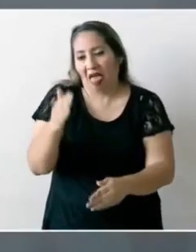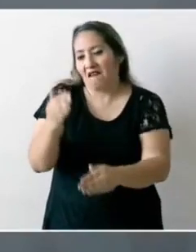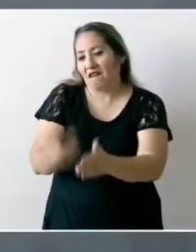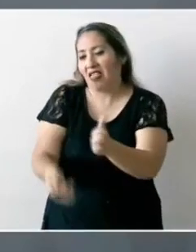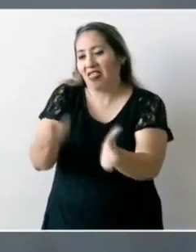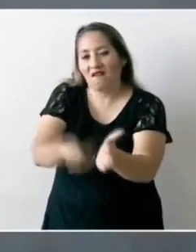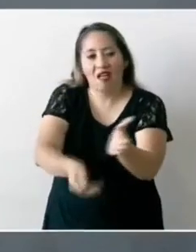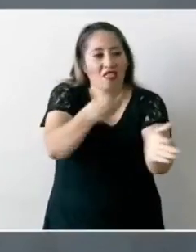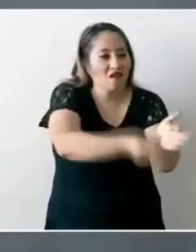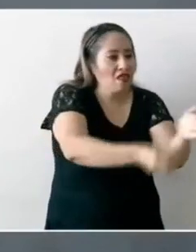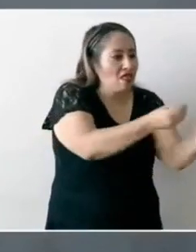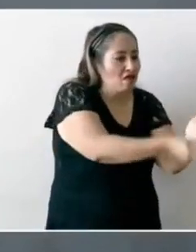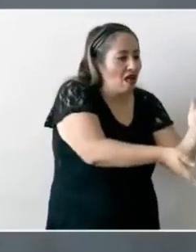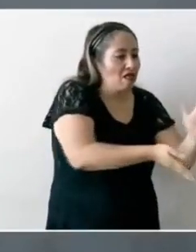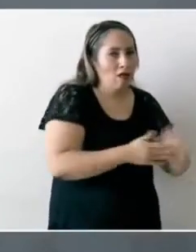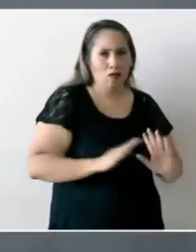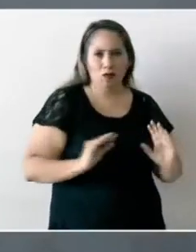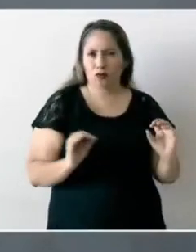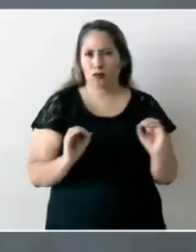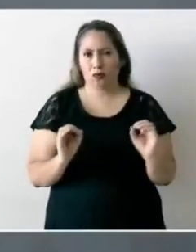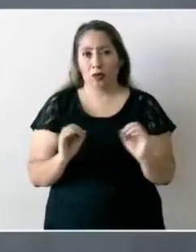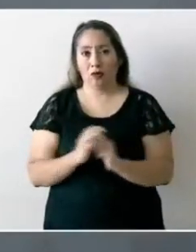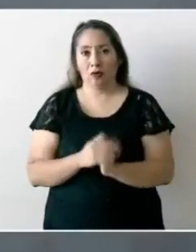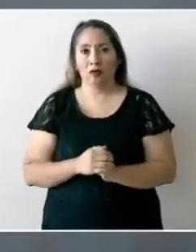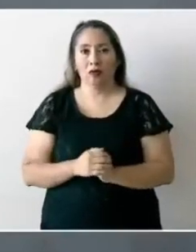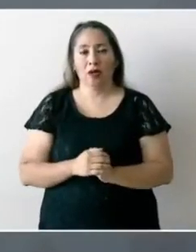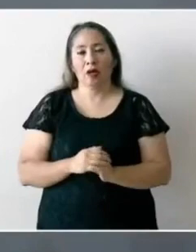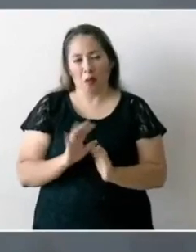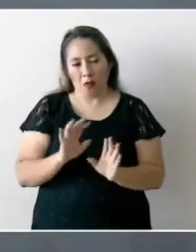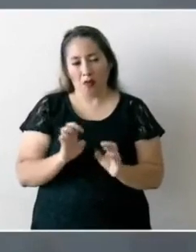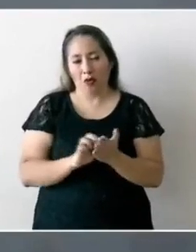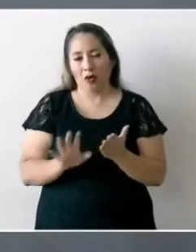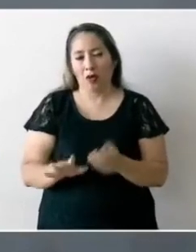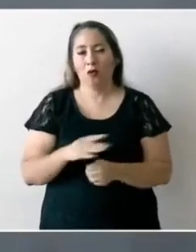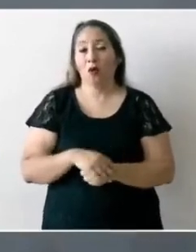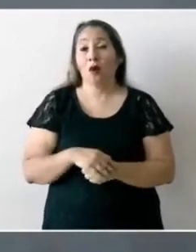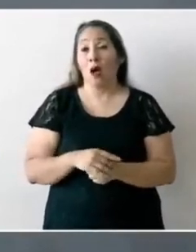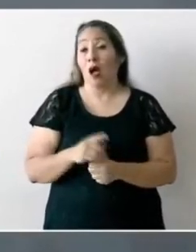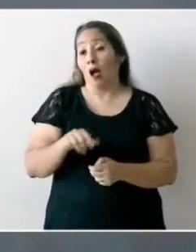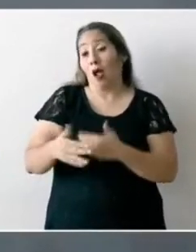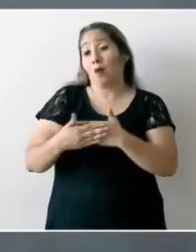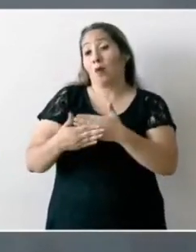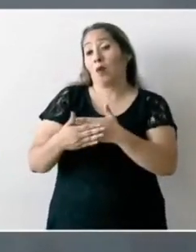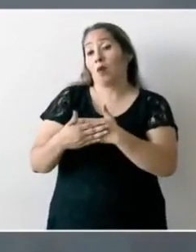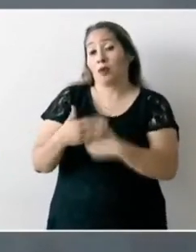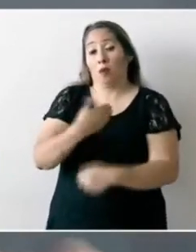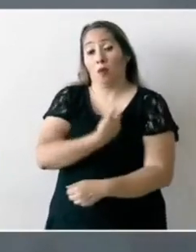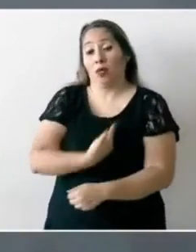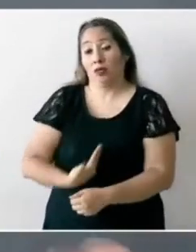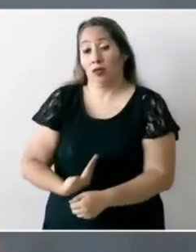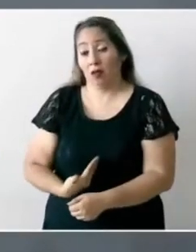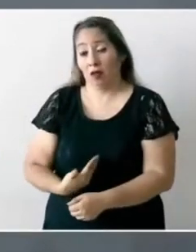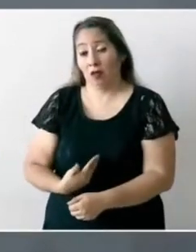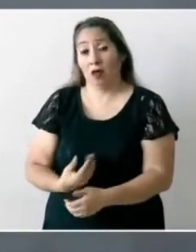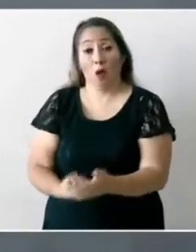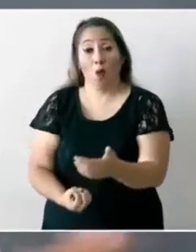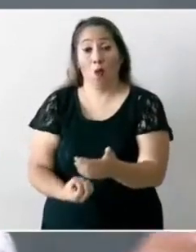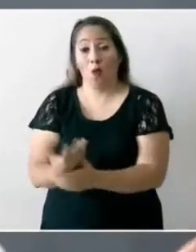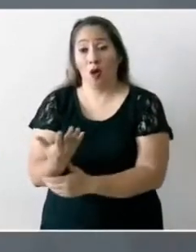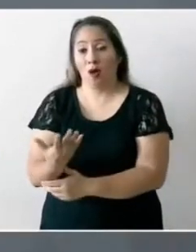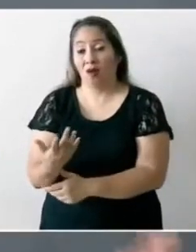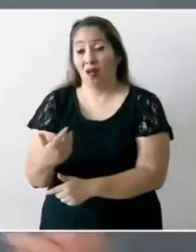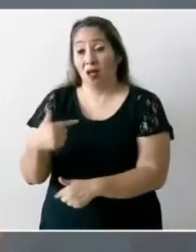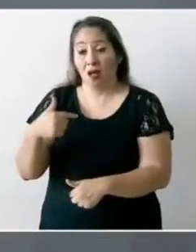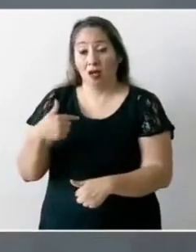no quiero que a los nuevos gobernantes le pase lo que a nosotros